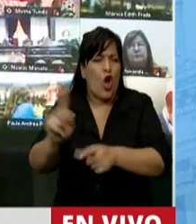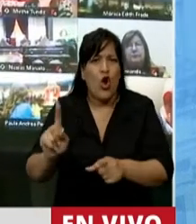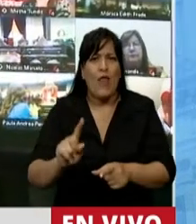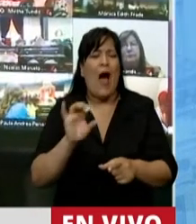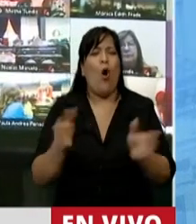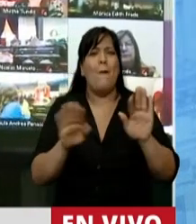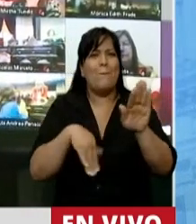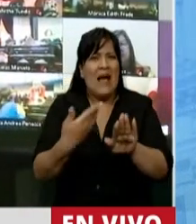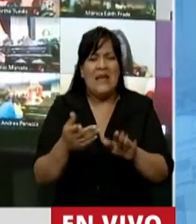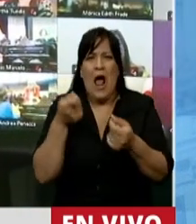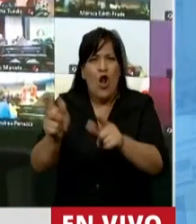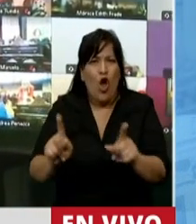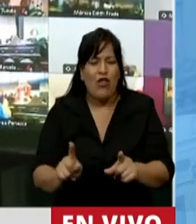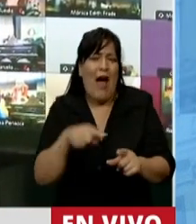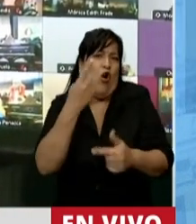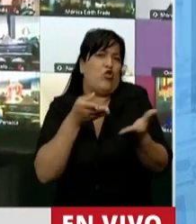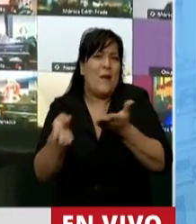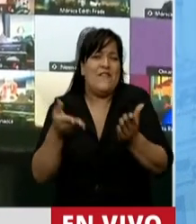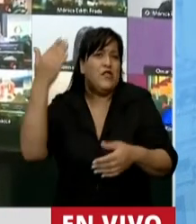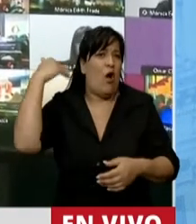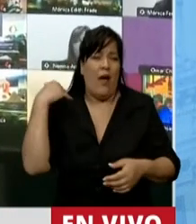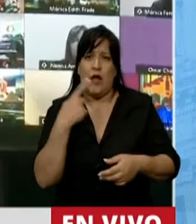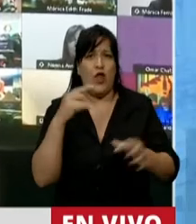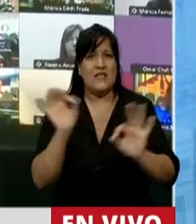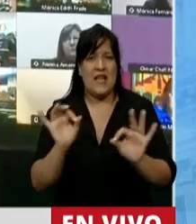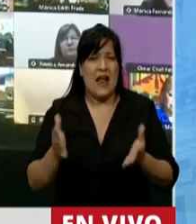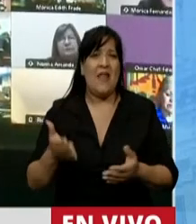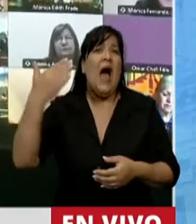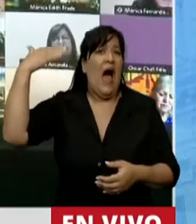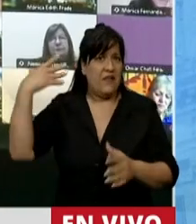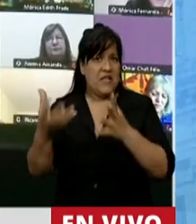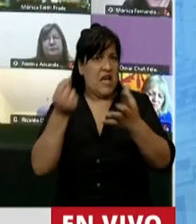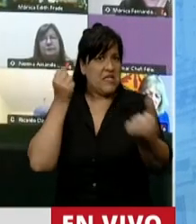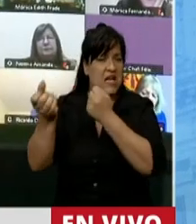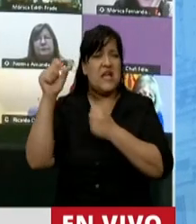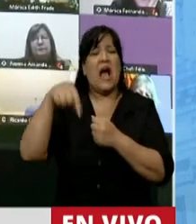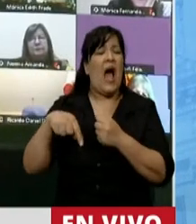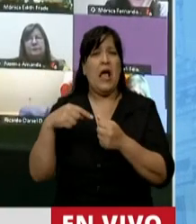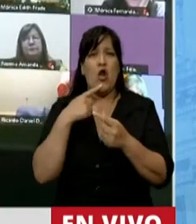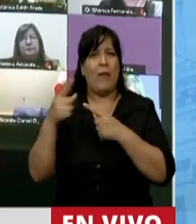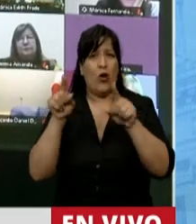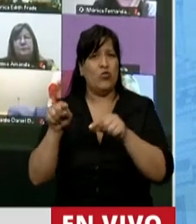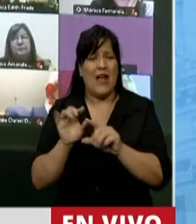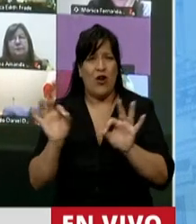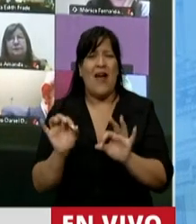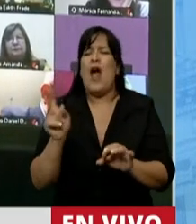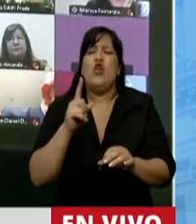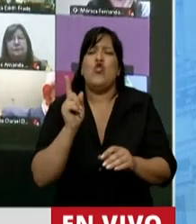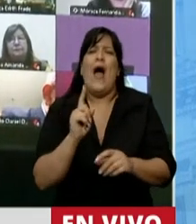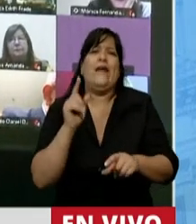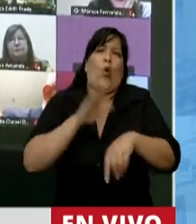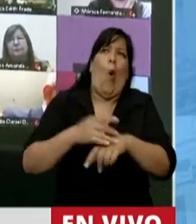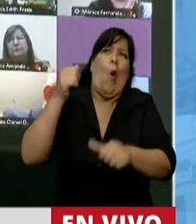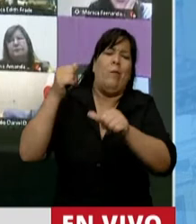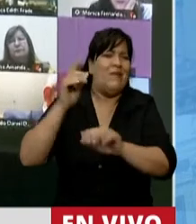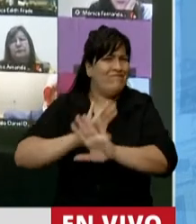impañales? ¿Cuántos beneficios se quitaron en las gestiones anteriores? Pero no se trata de pasar facturas, se trata